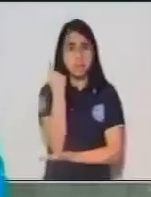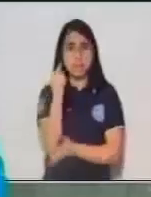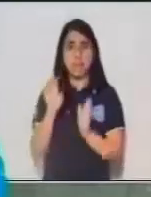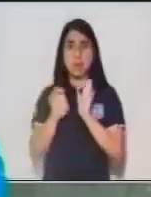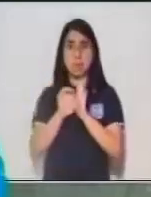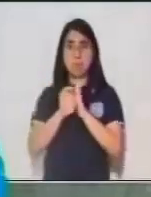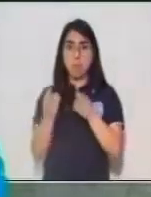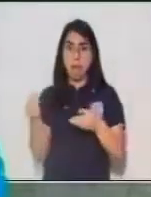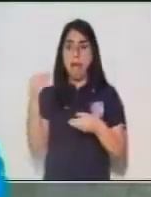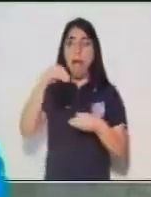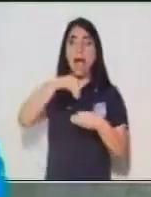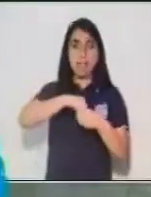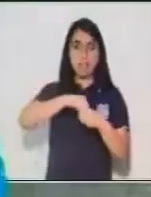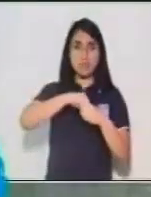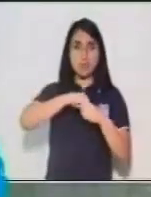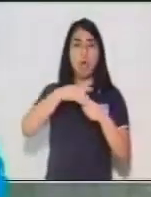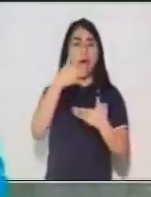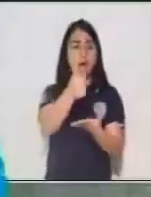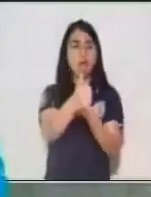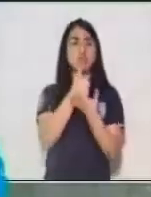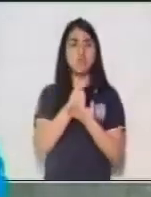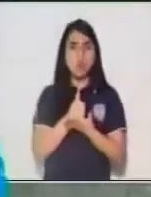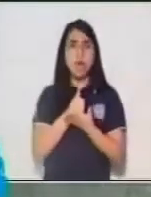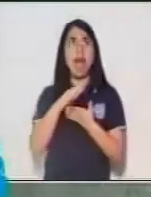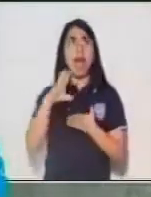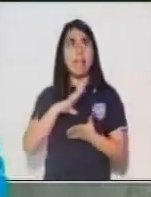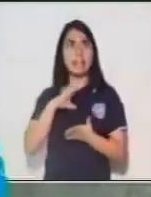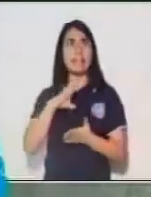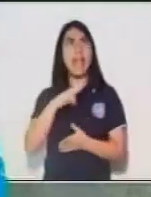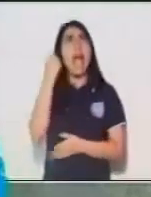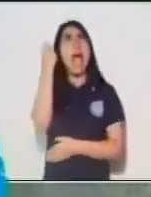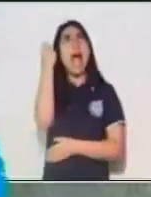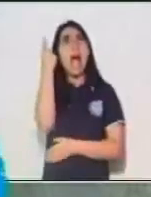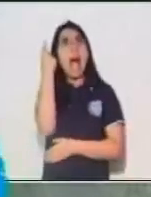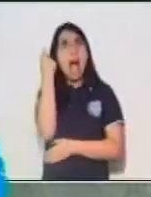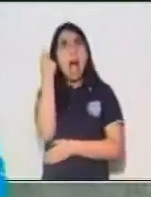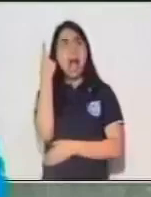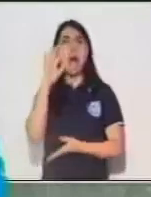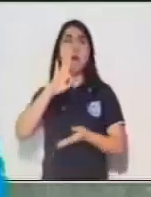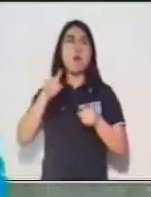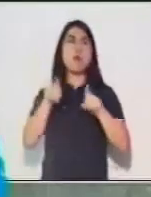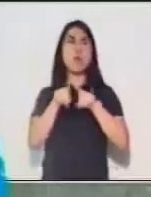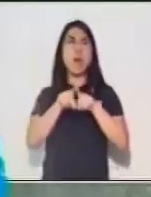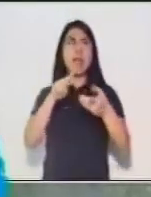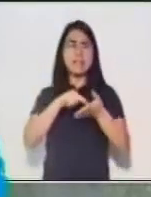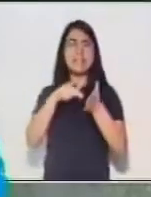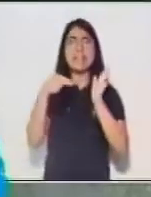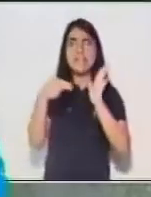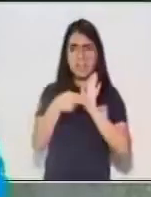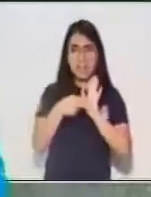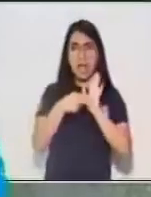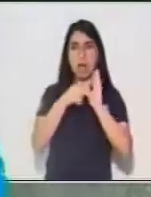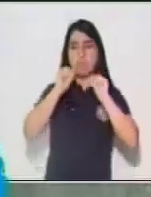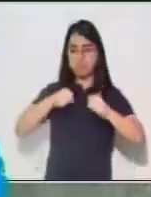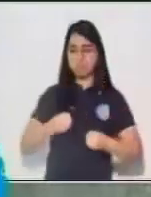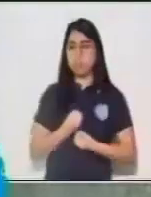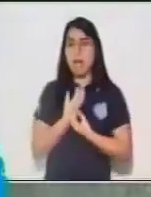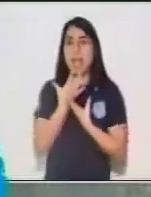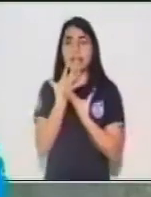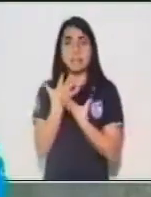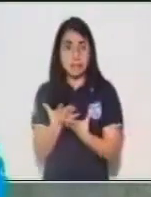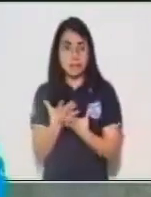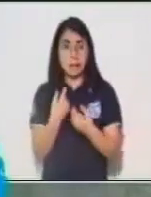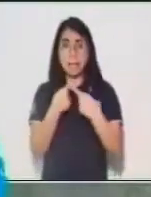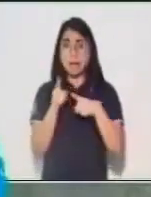Entonces vamos a poder identificarla porque normalmente está o corresponde a un sustantivo o a un